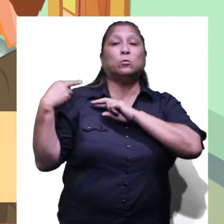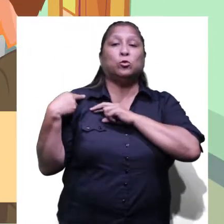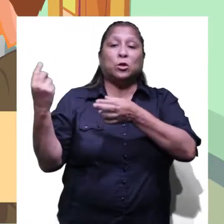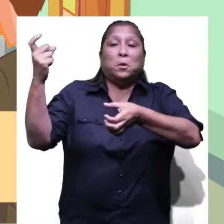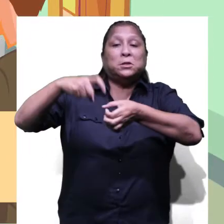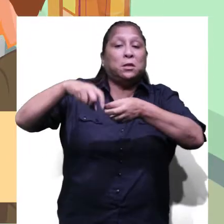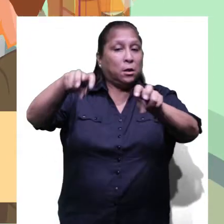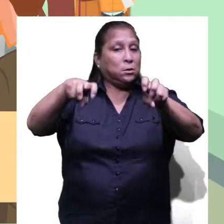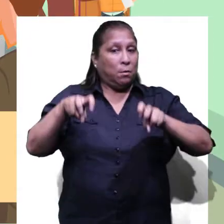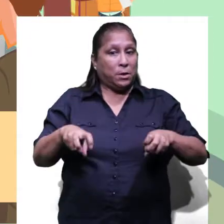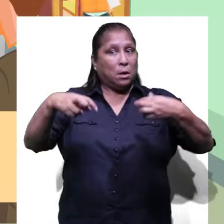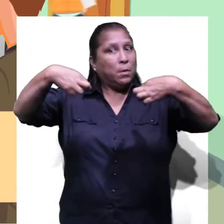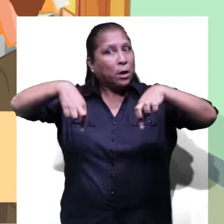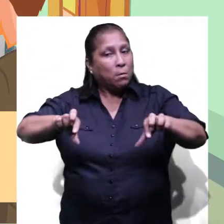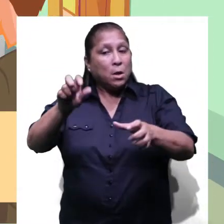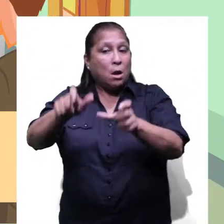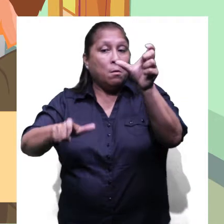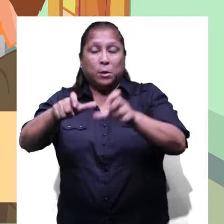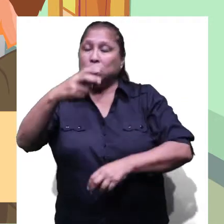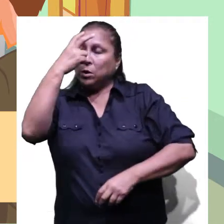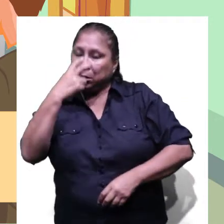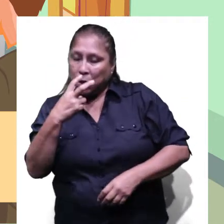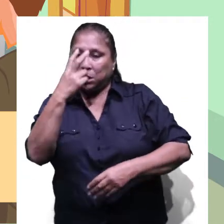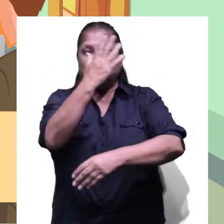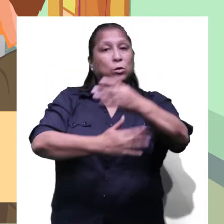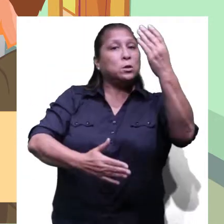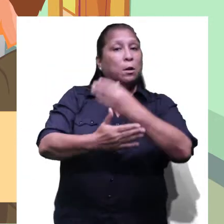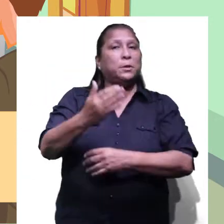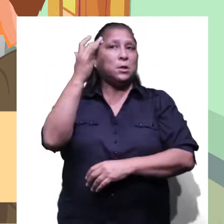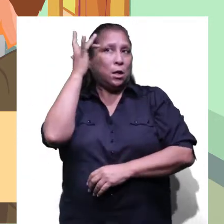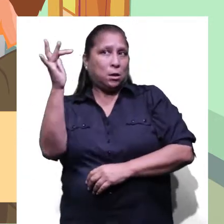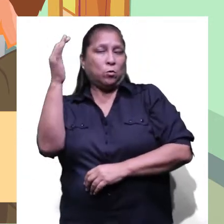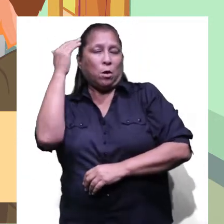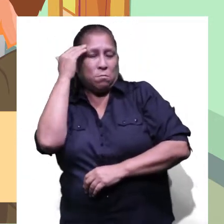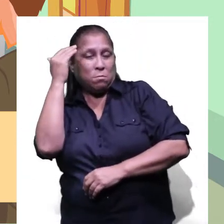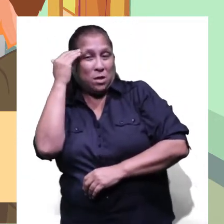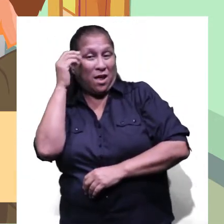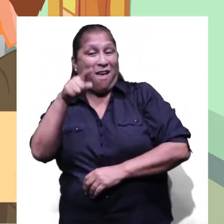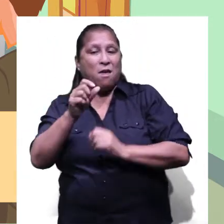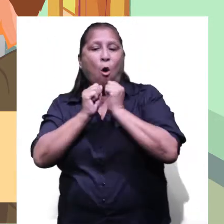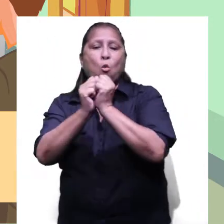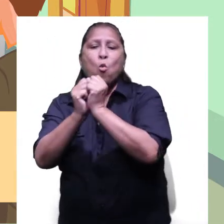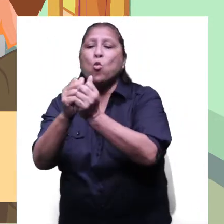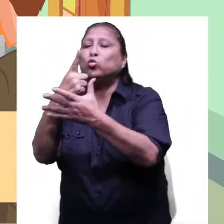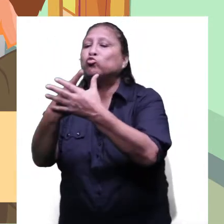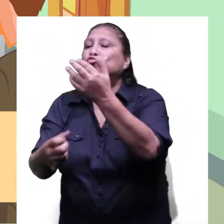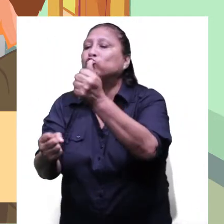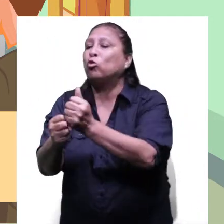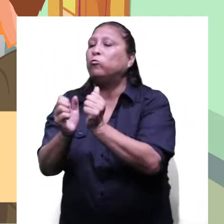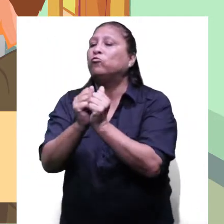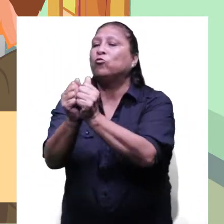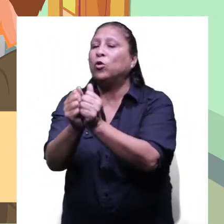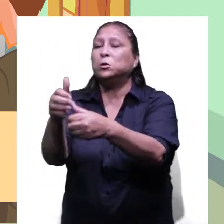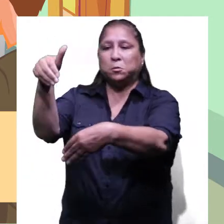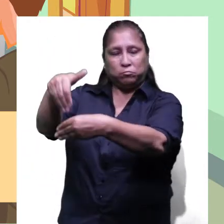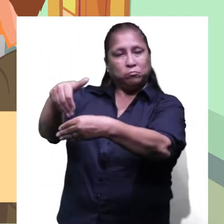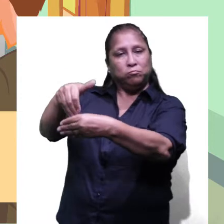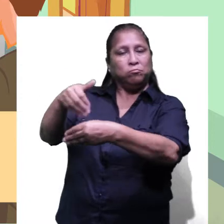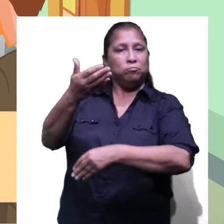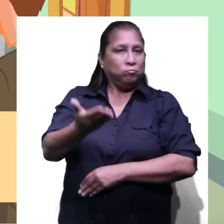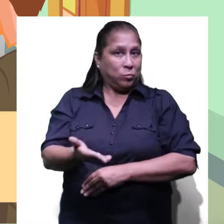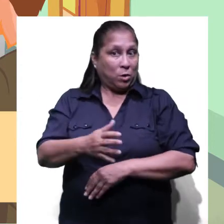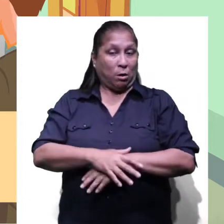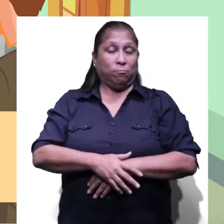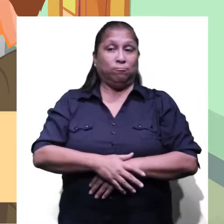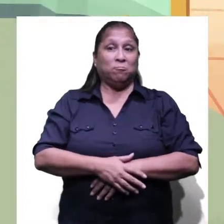miembros de mesa para que permitan a las personas ciegas con discapacidad intelectual y mental ser acompañadas por alguien de su